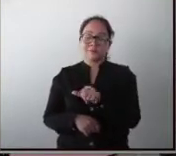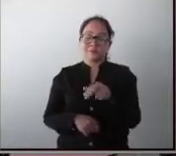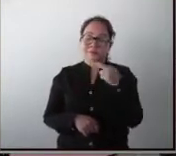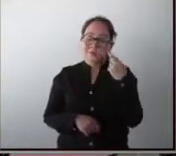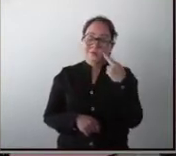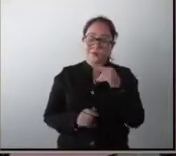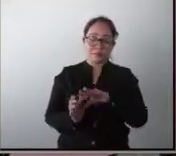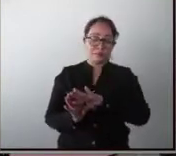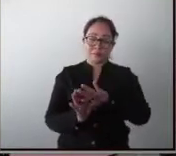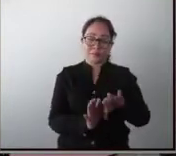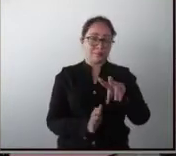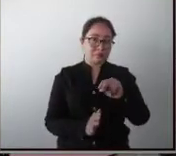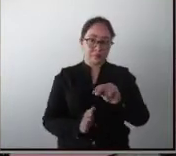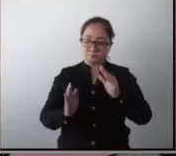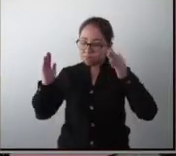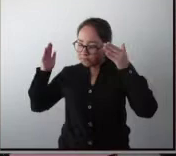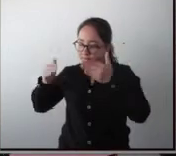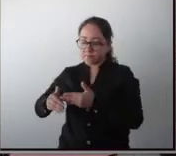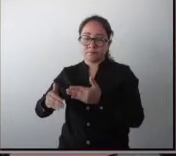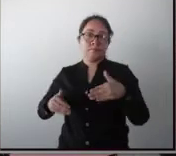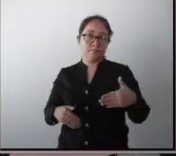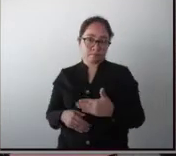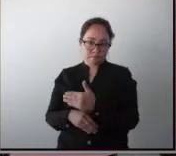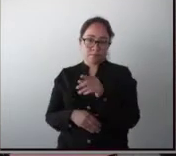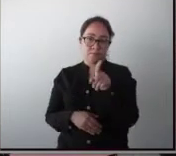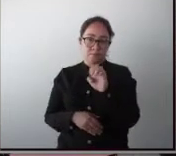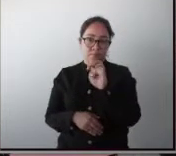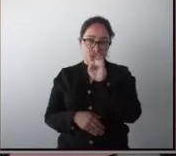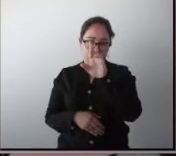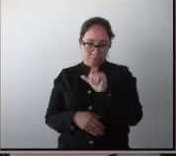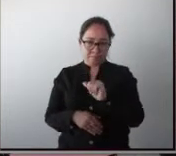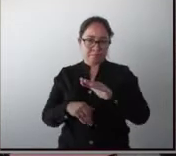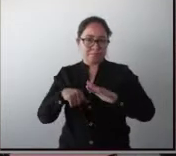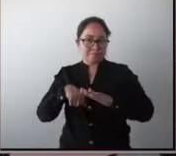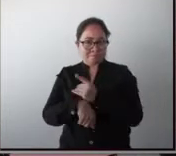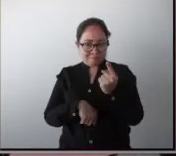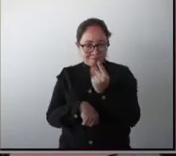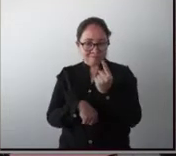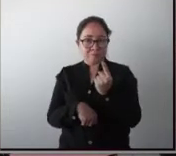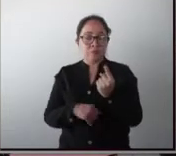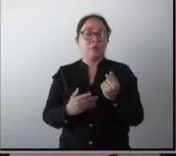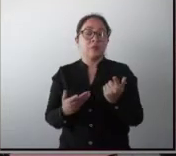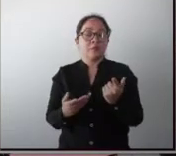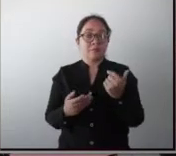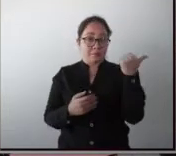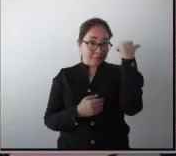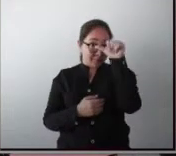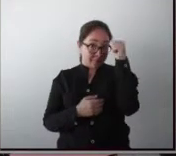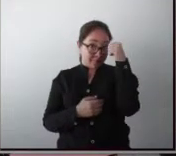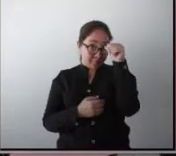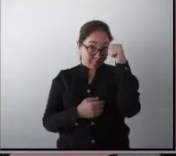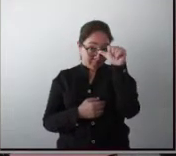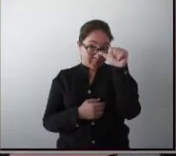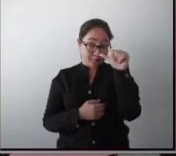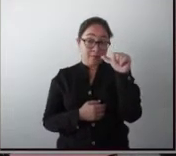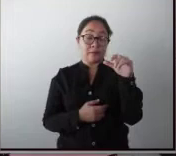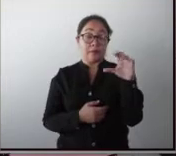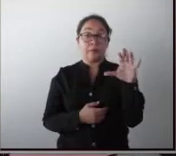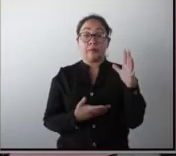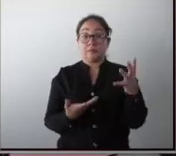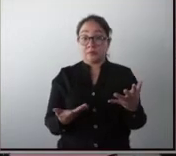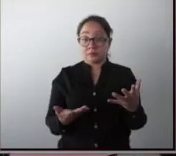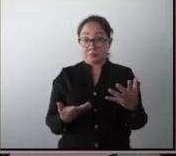en la rata y nos quedamos exclusivamente con el pez cebra, porque el autismo, el